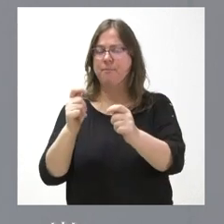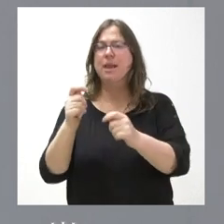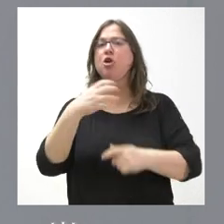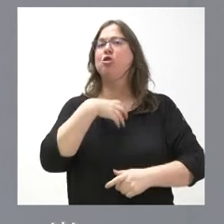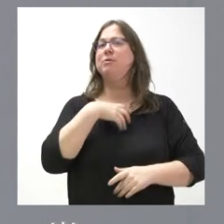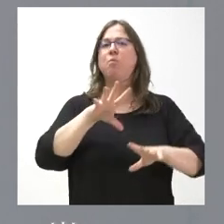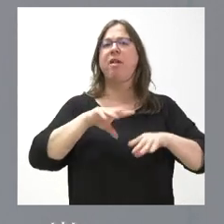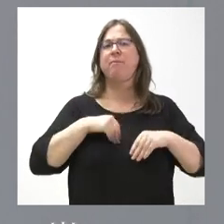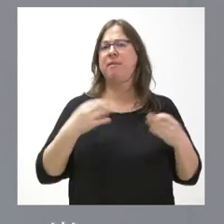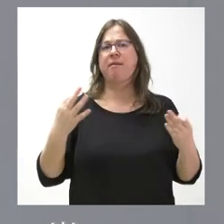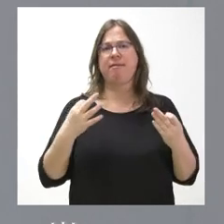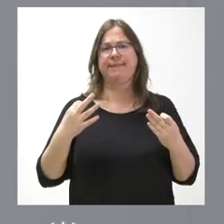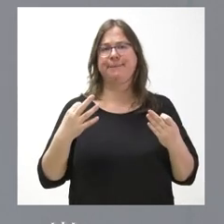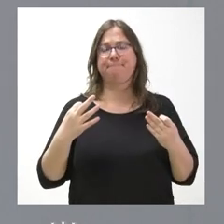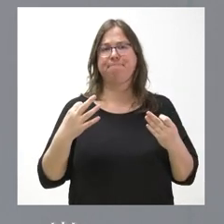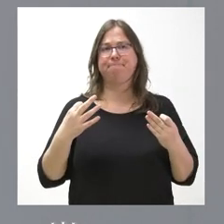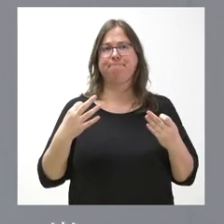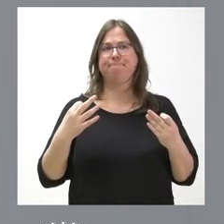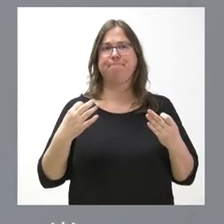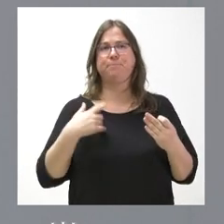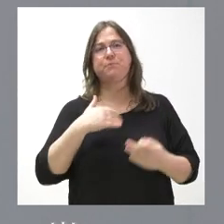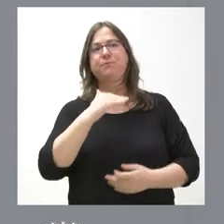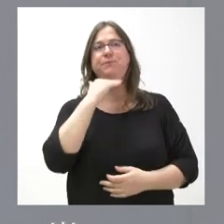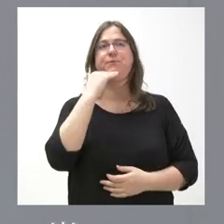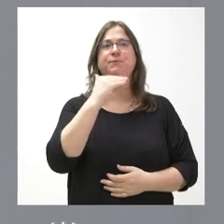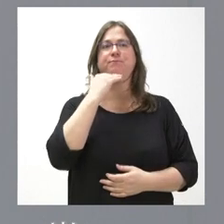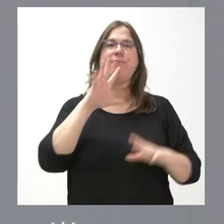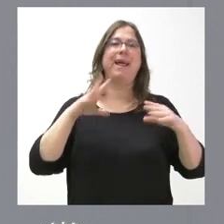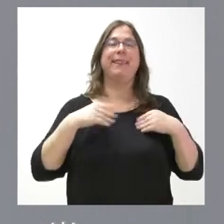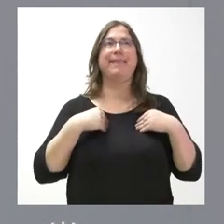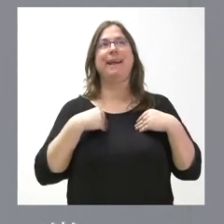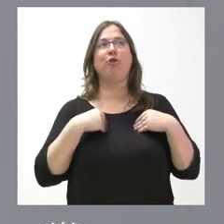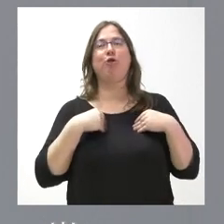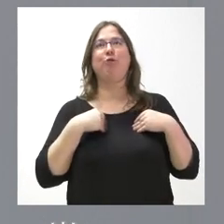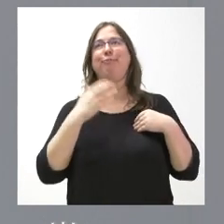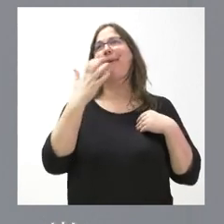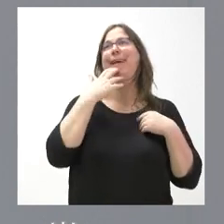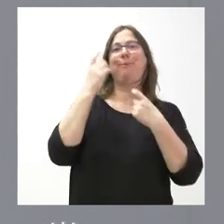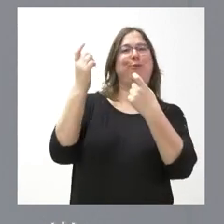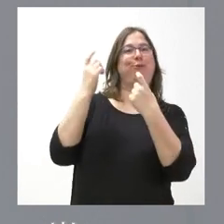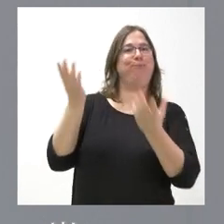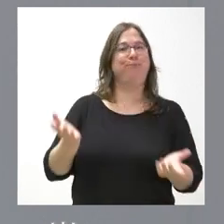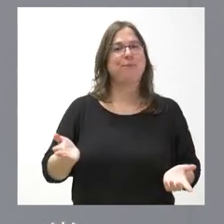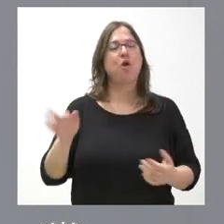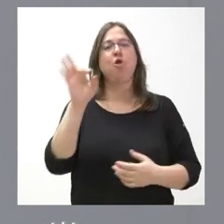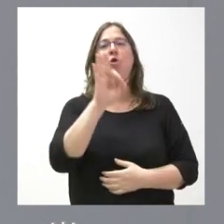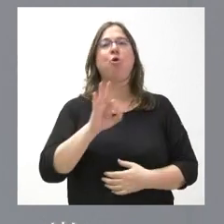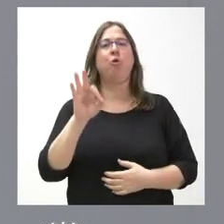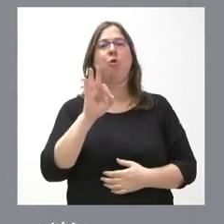ningún tipo de ejemplo o ningún tipo de